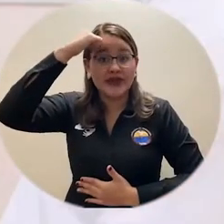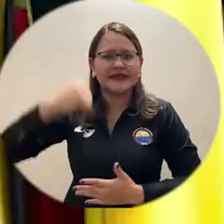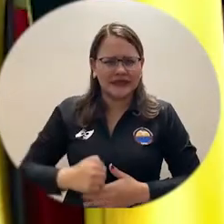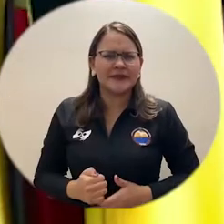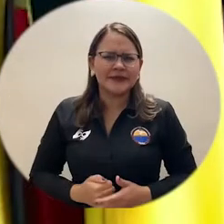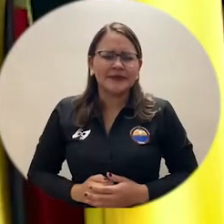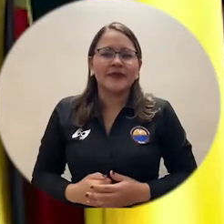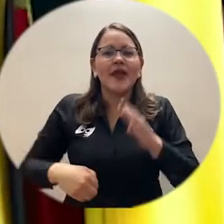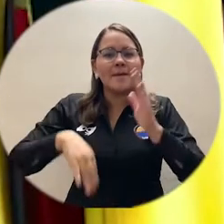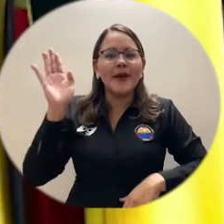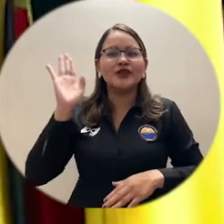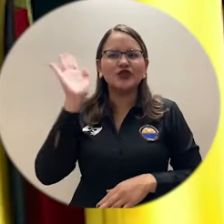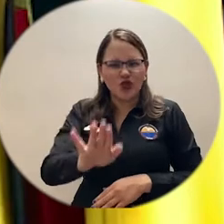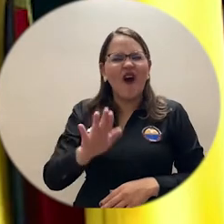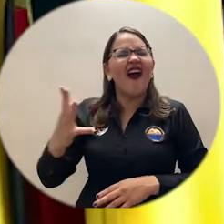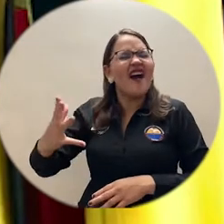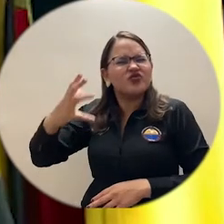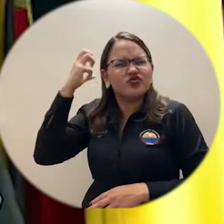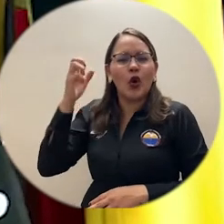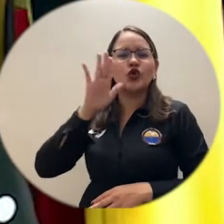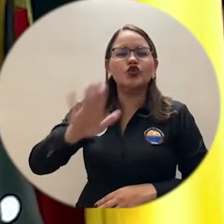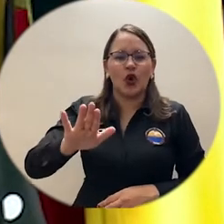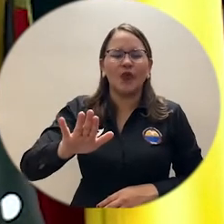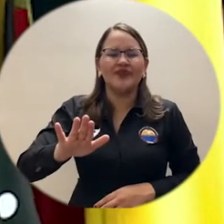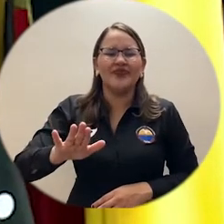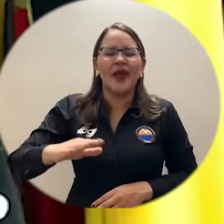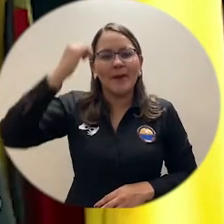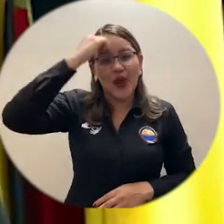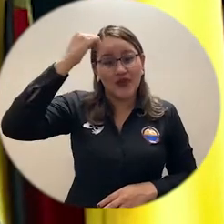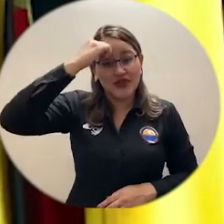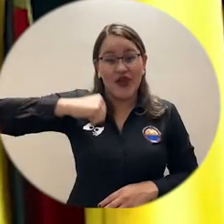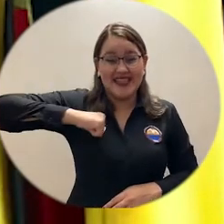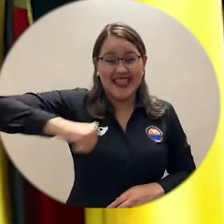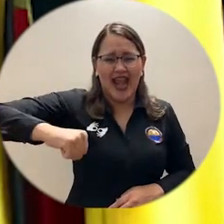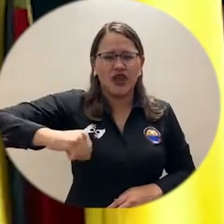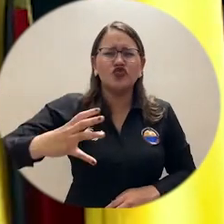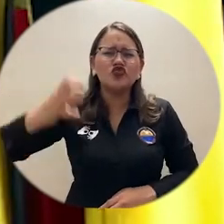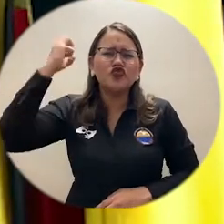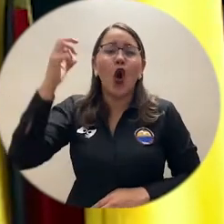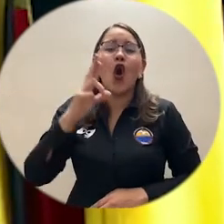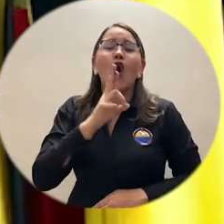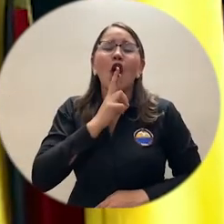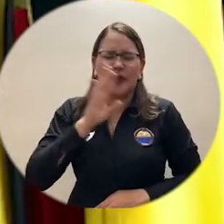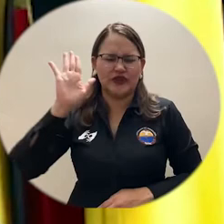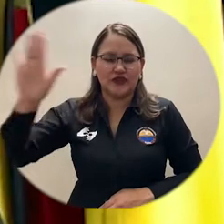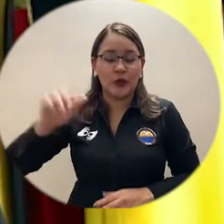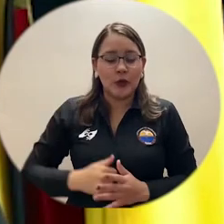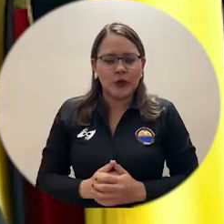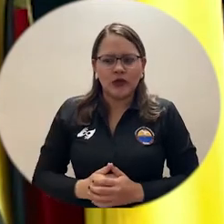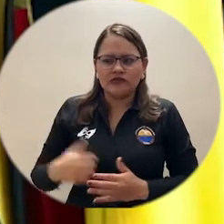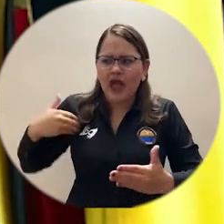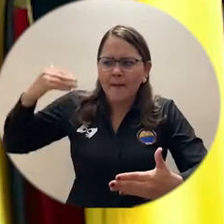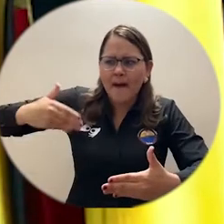casualmente reemplazando un docente titular de derecho romano en la universidad rafael núñez de cartagena hace 25 años no he dejado de ser